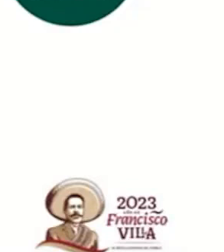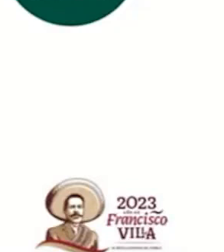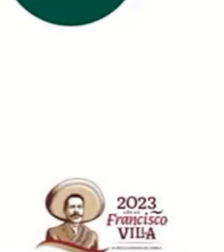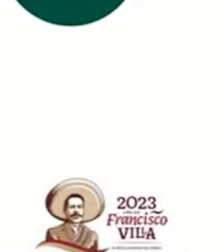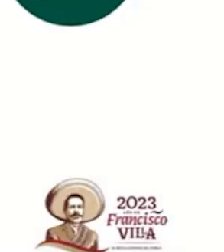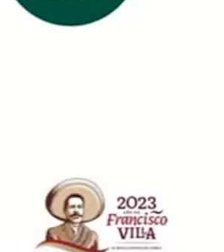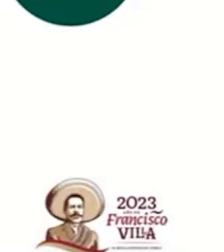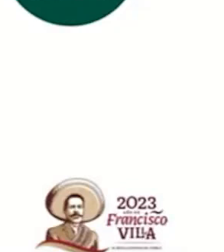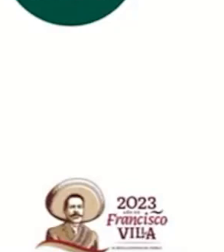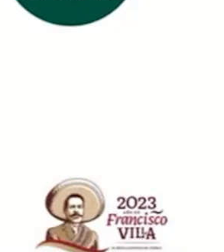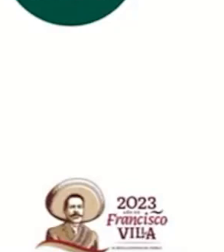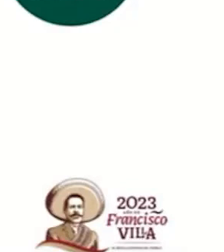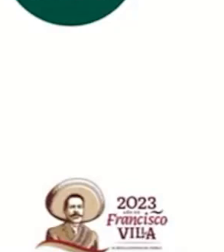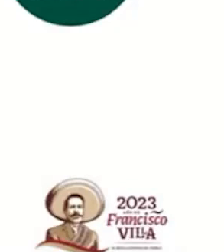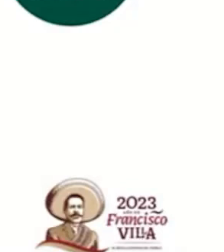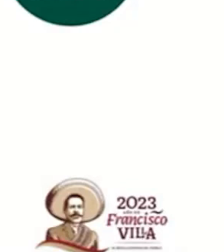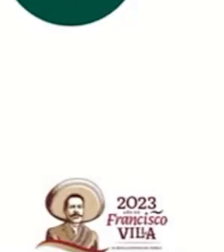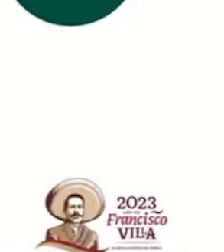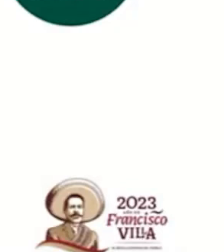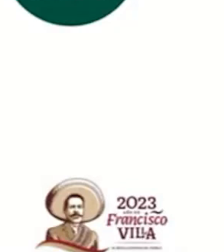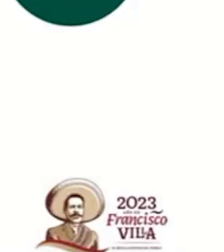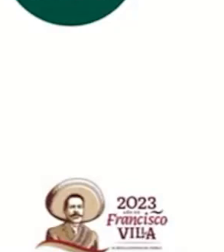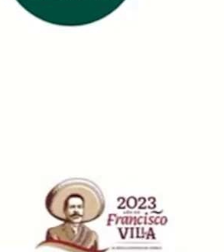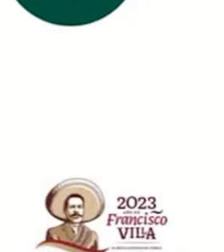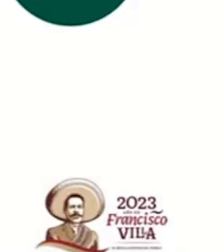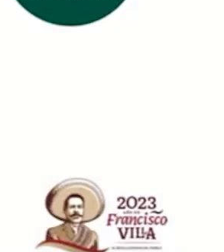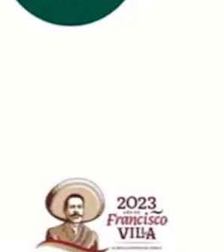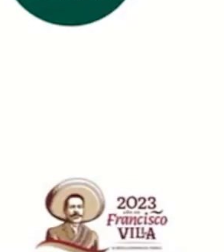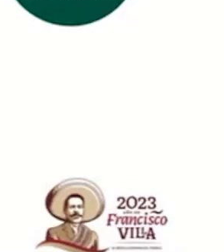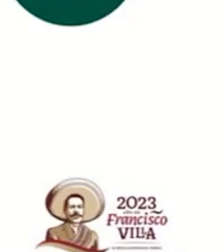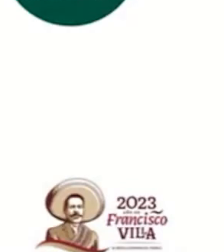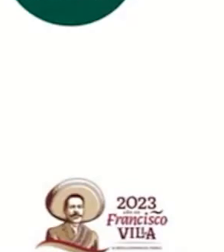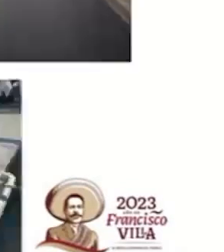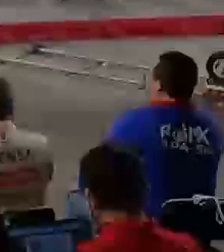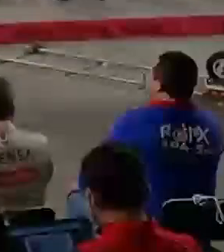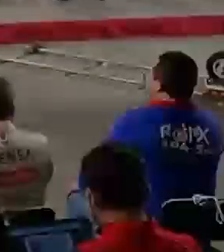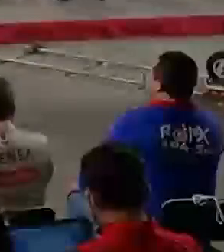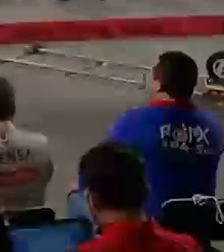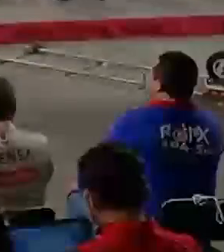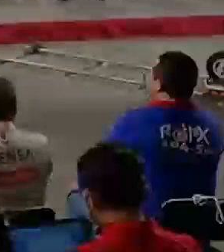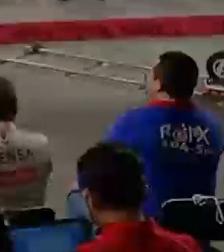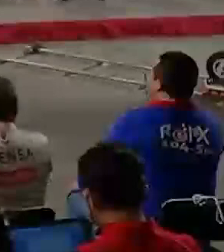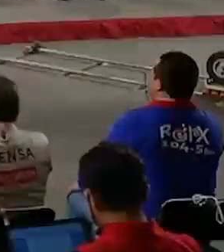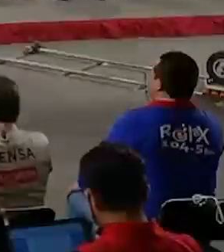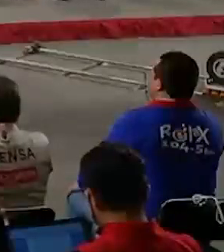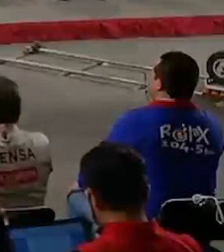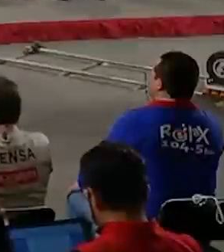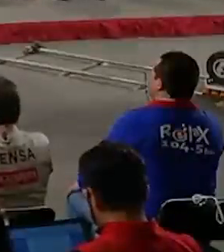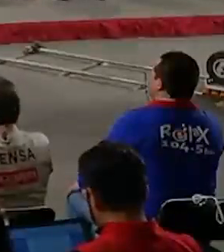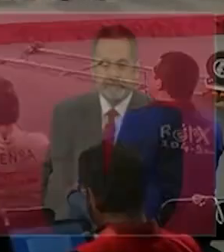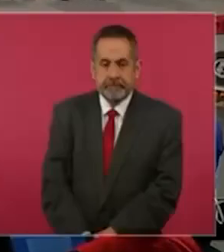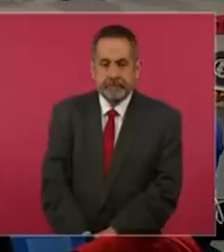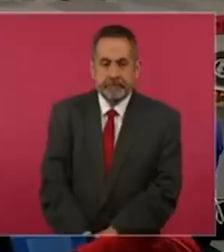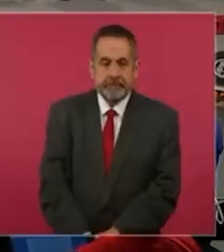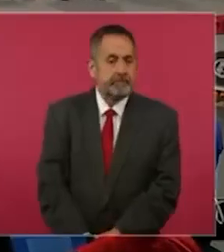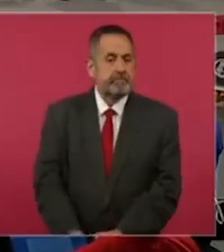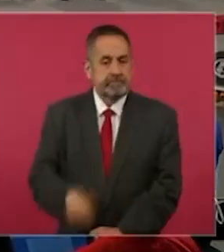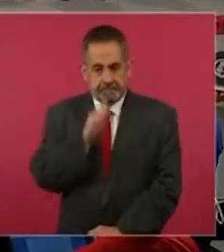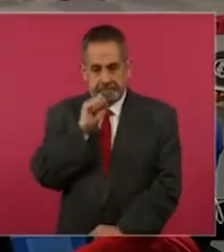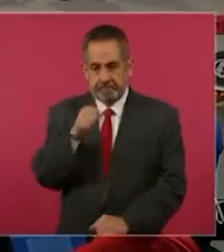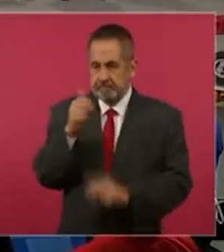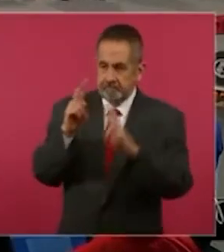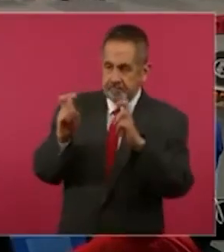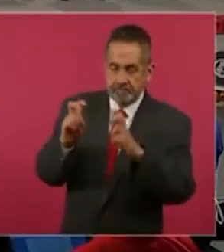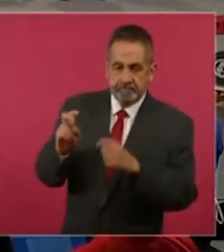pavimentación de las calles de los municipios en donde se instala. También el otro tema por instrucción